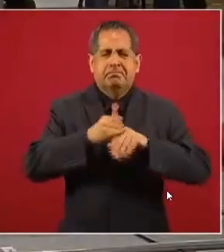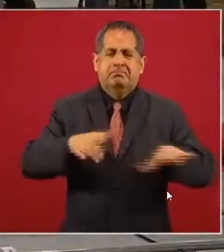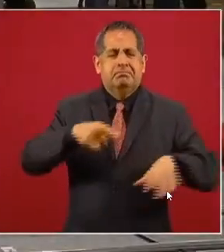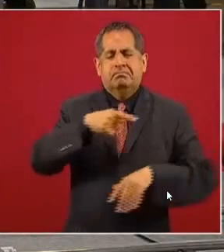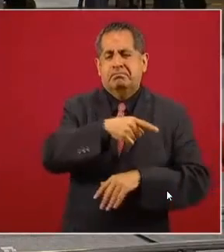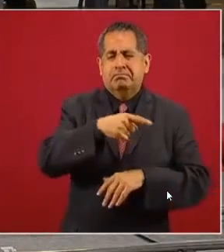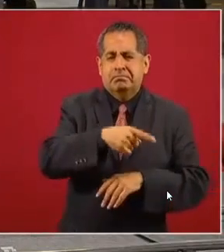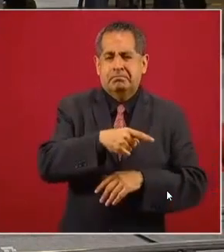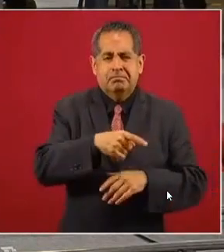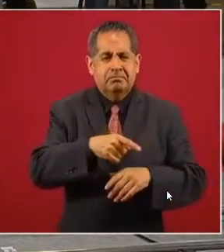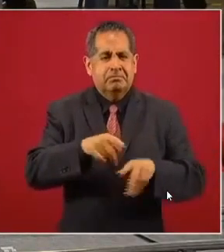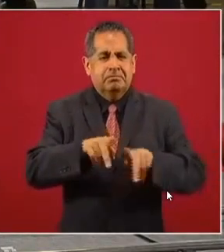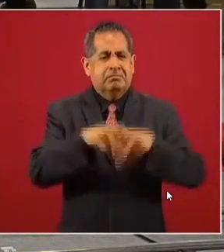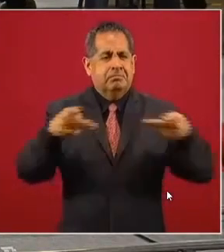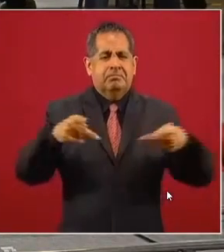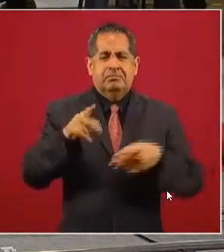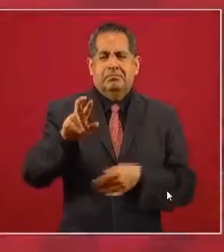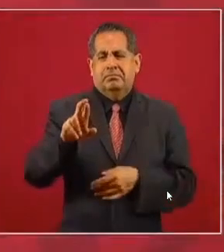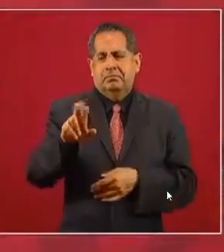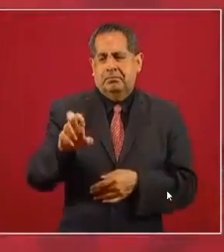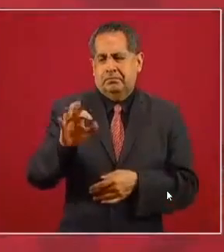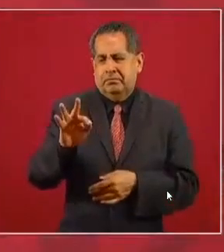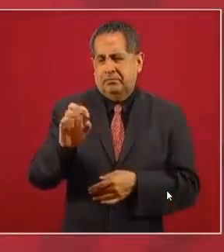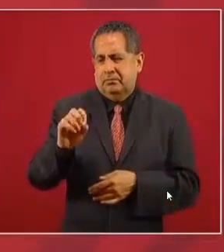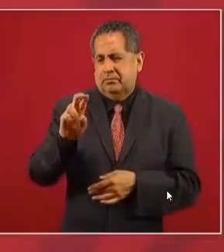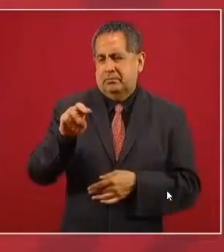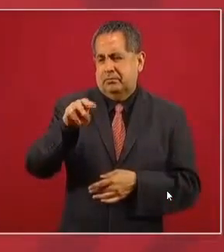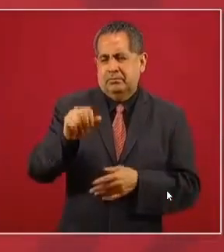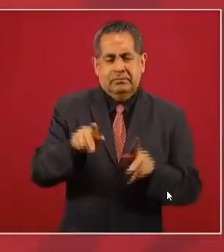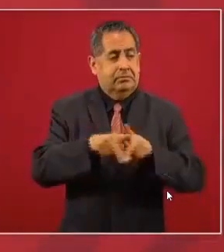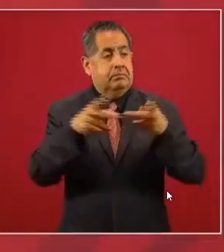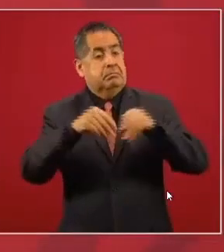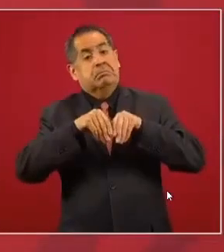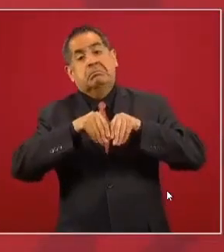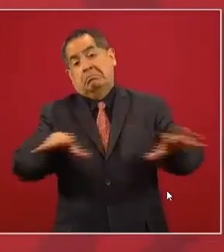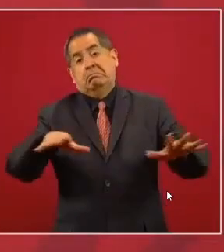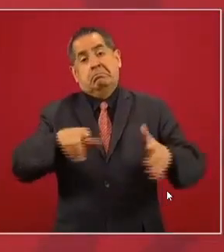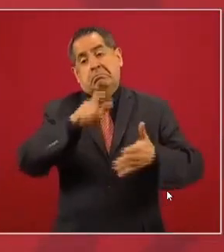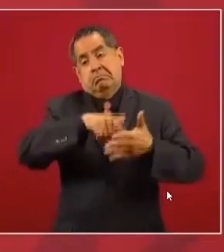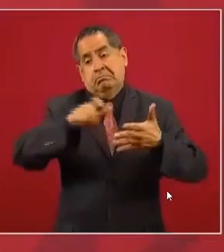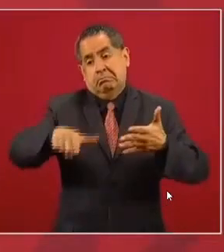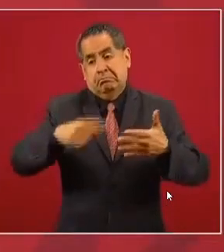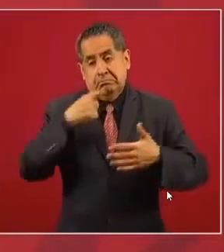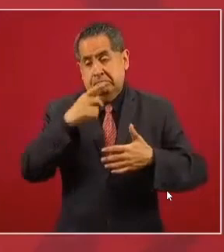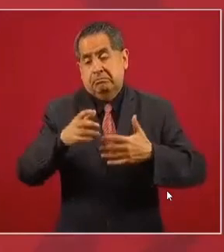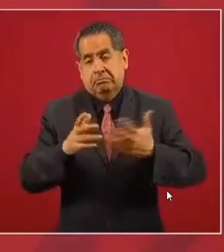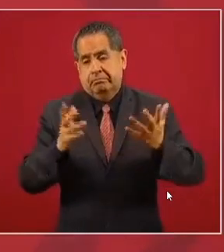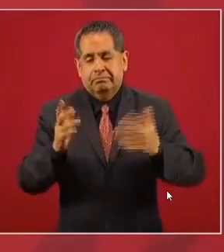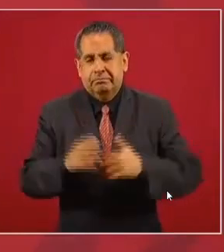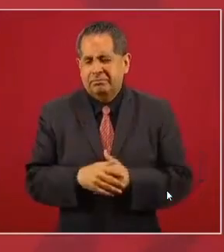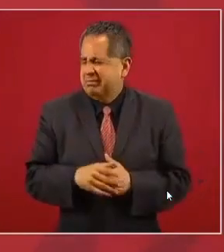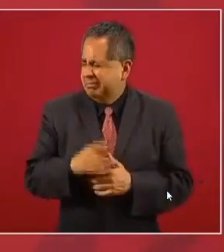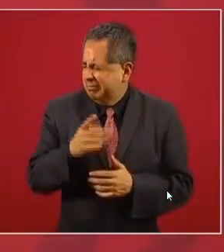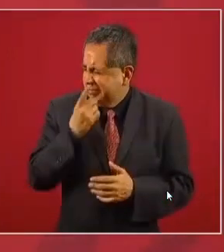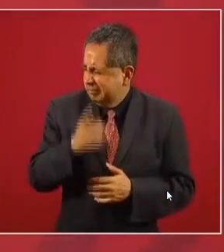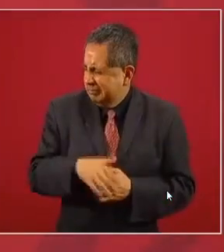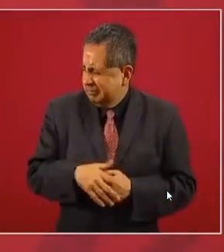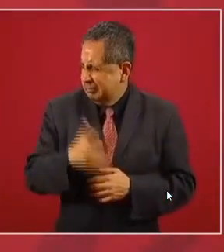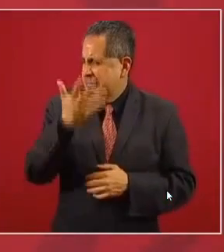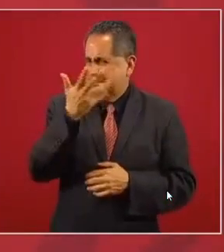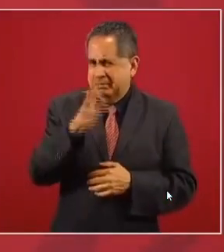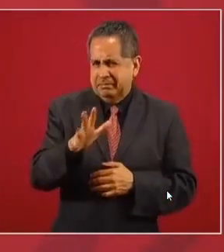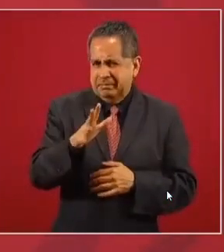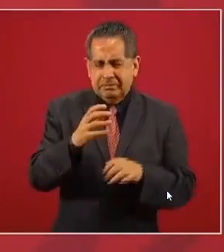en primera plana en el Reforma, donde dice, creo que 10